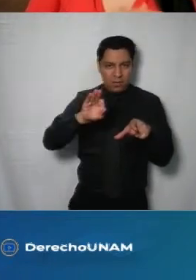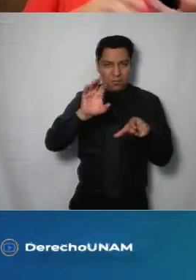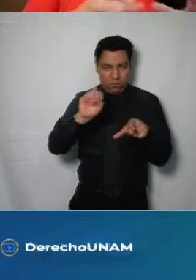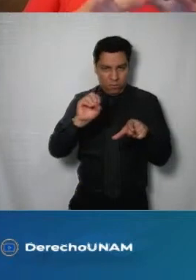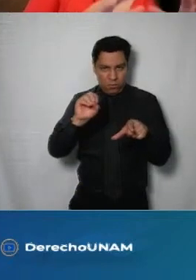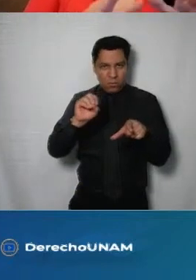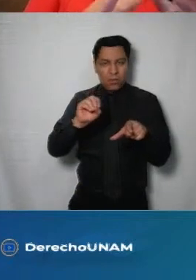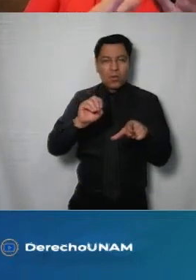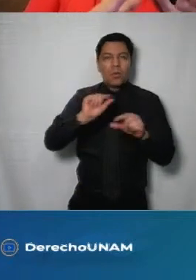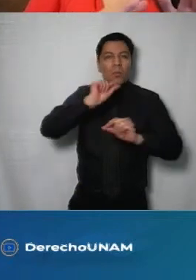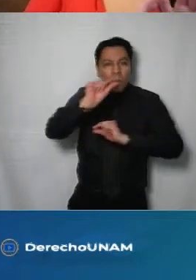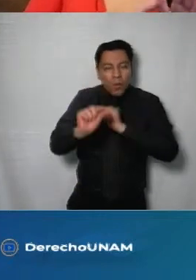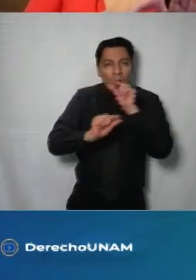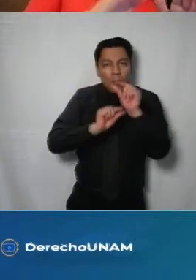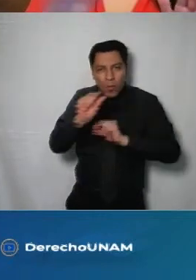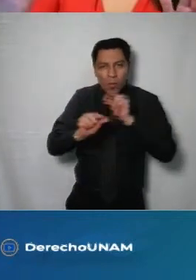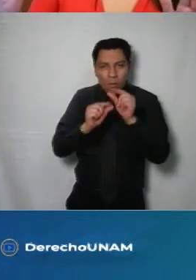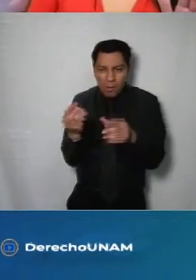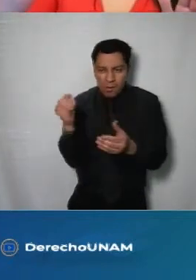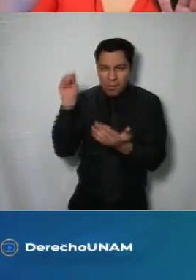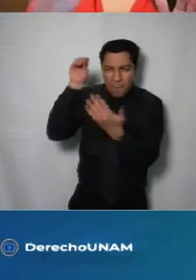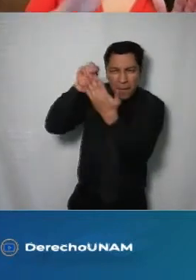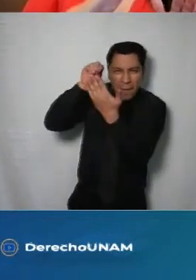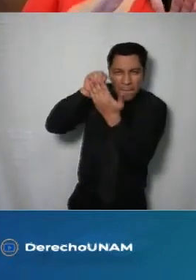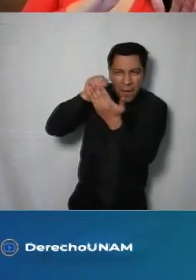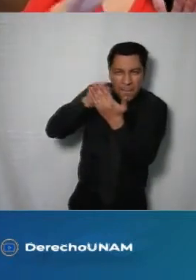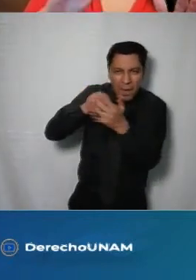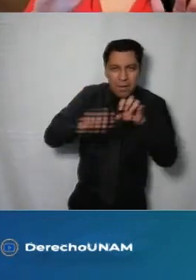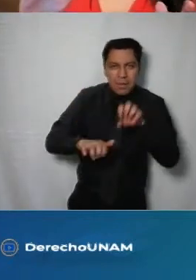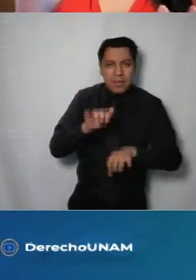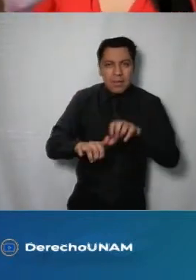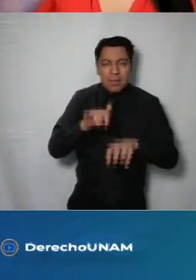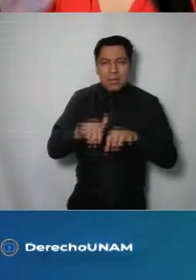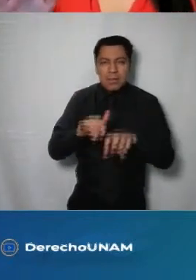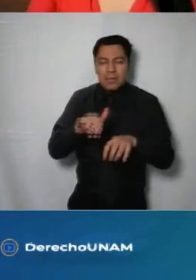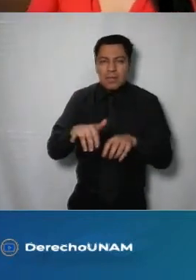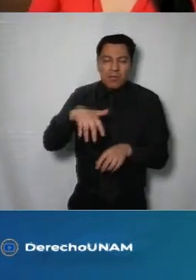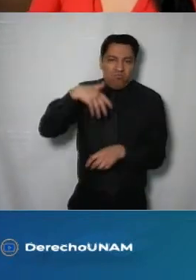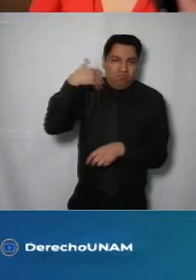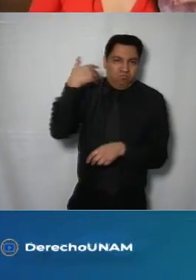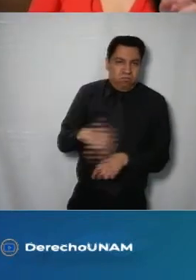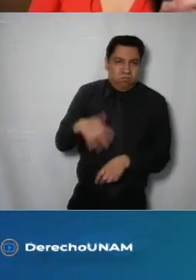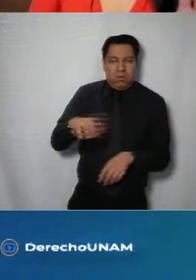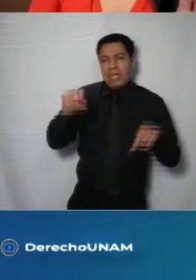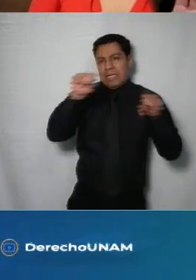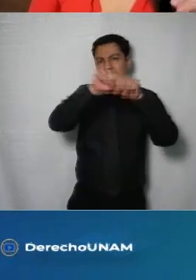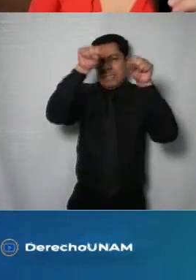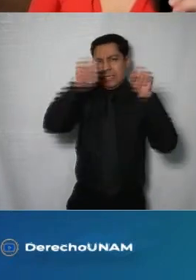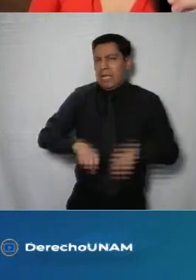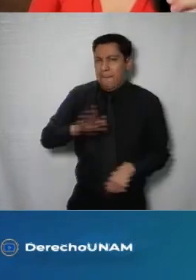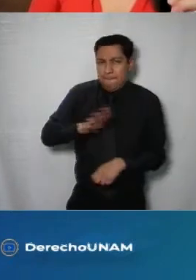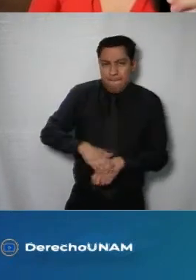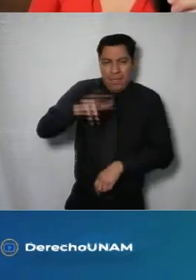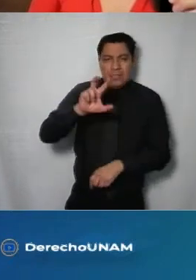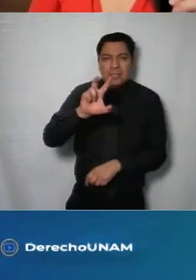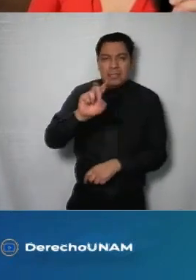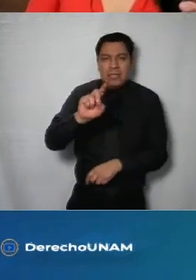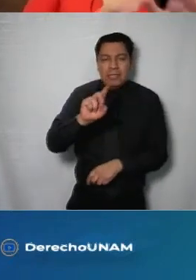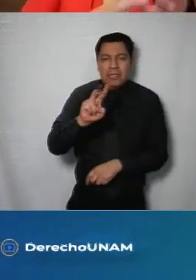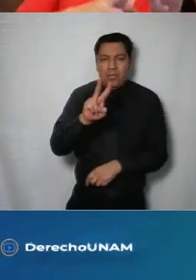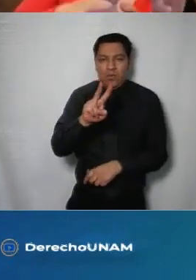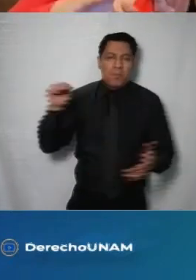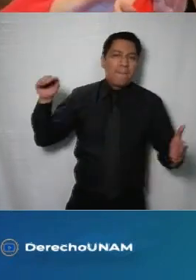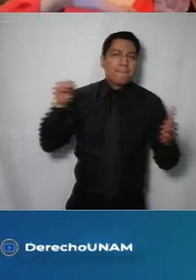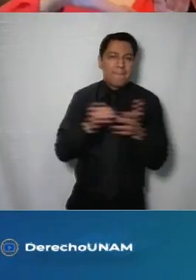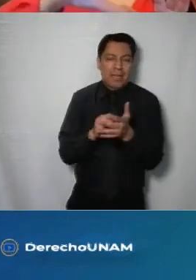personales se migró ya de inicio la información de todos los 2.589 sistemas que actualmente tiene el registro 2.5